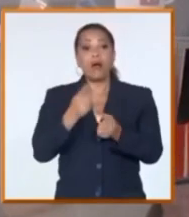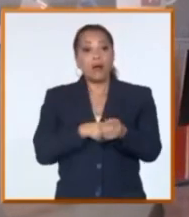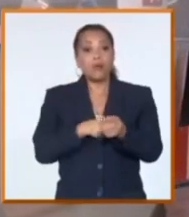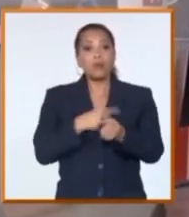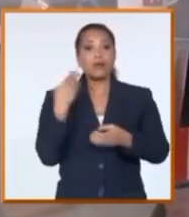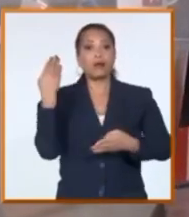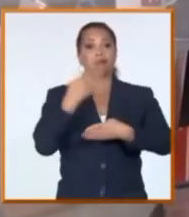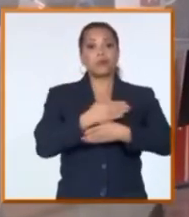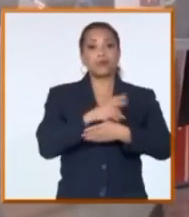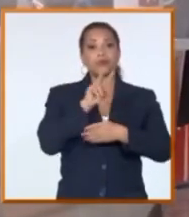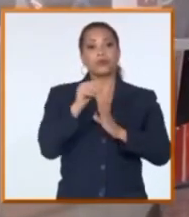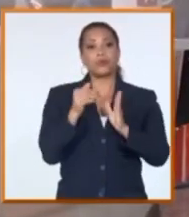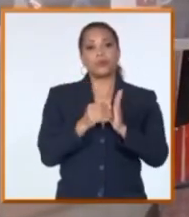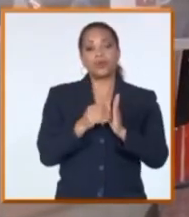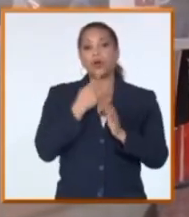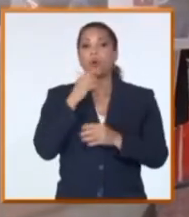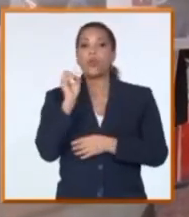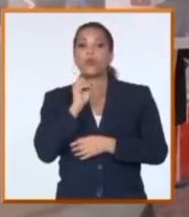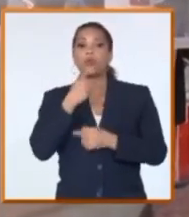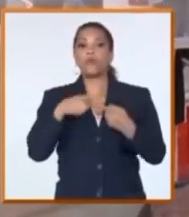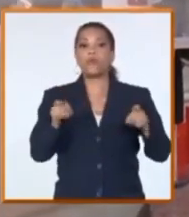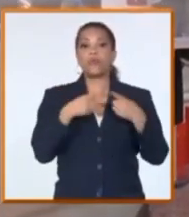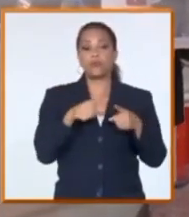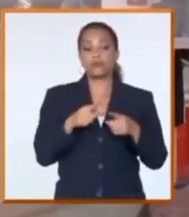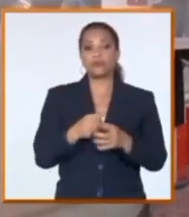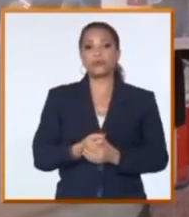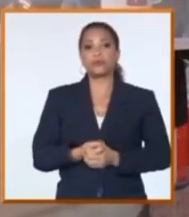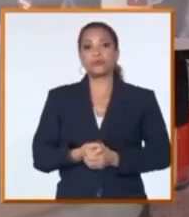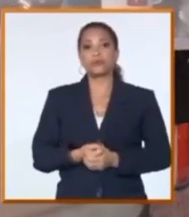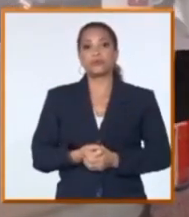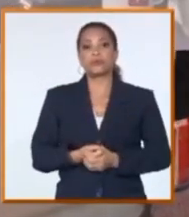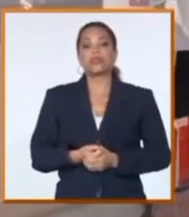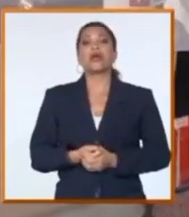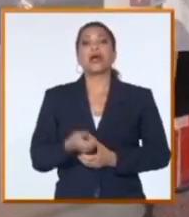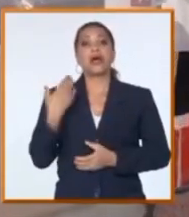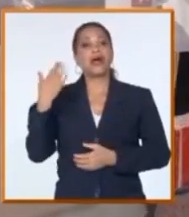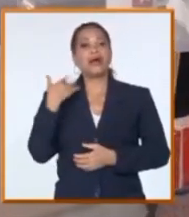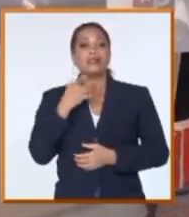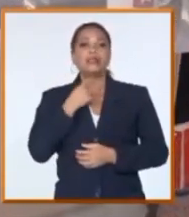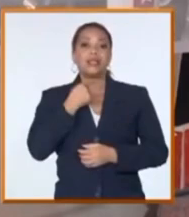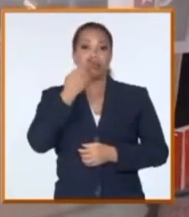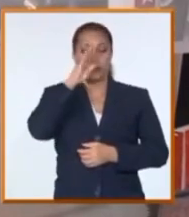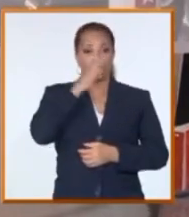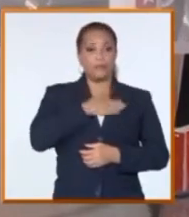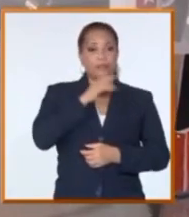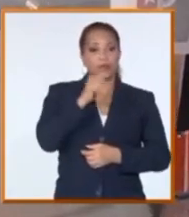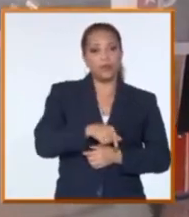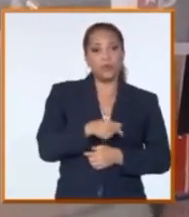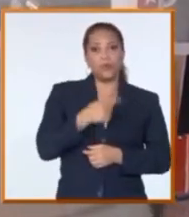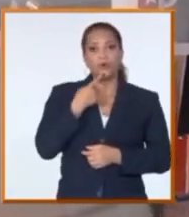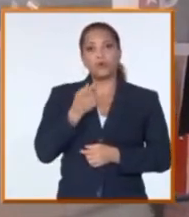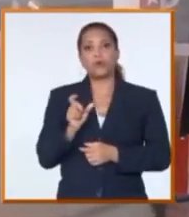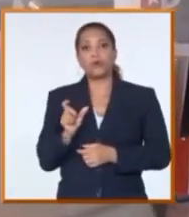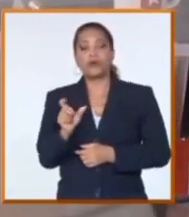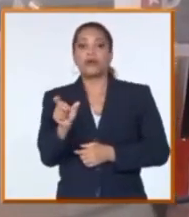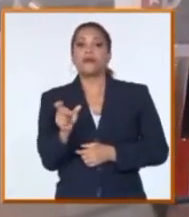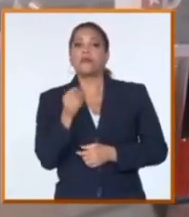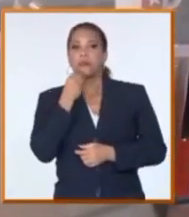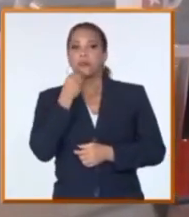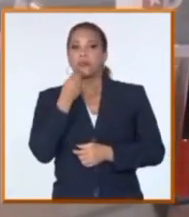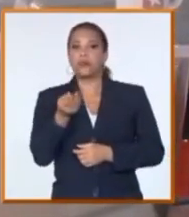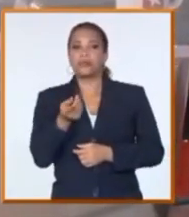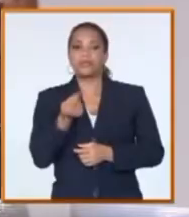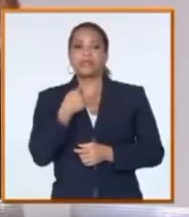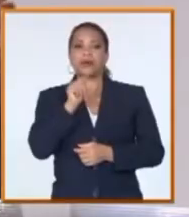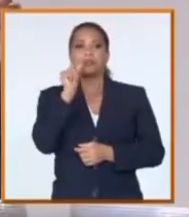tiene que hacer un músico o una unidad artística. No se diferenciaba ahí la persona natural con la institución, porque estaban contaminados en este caso la